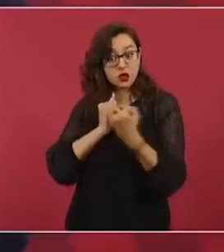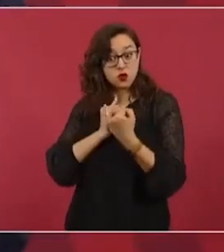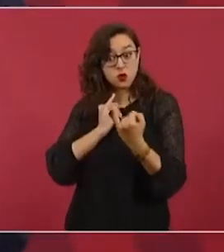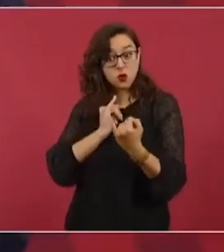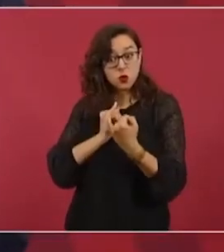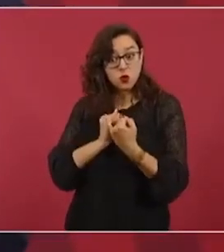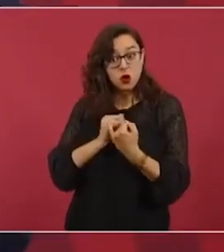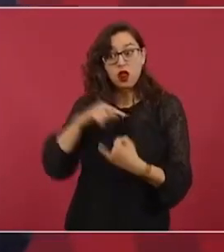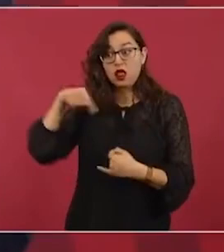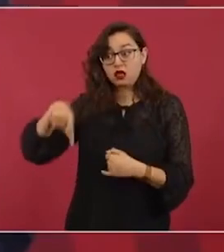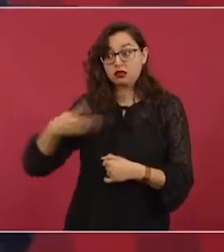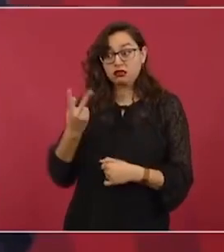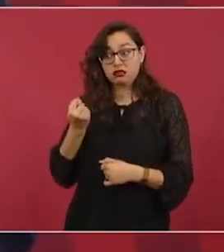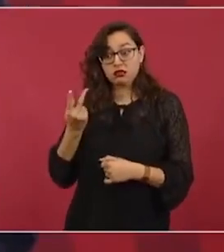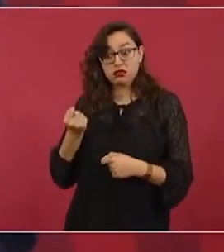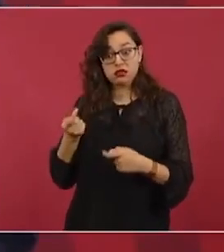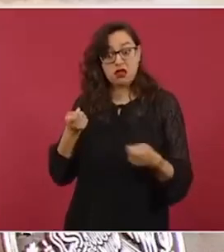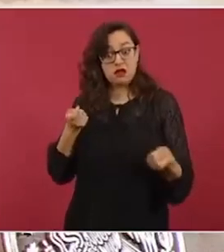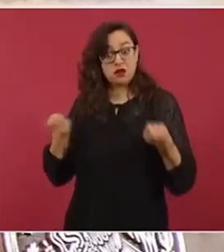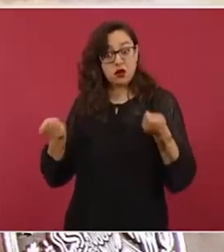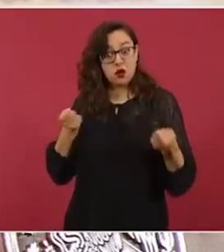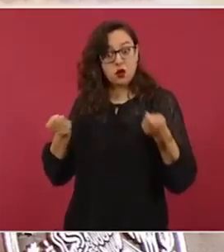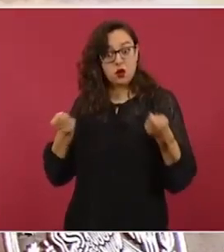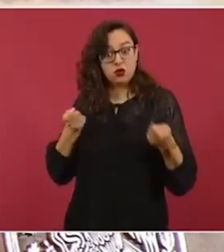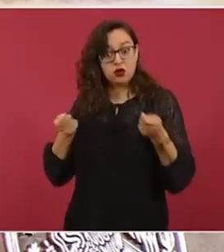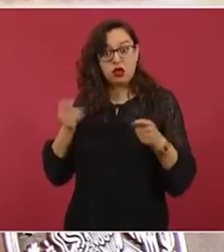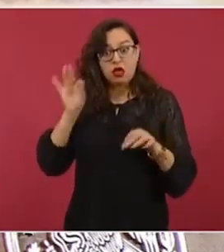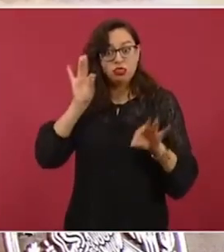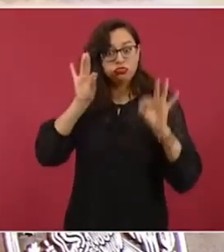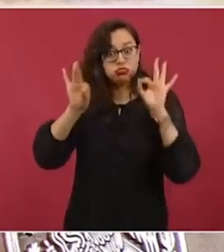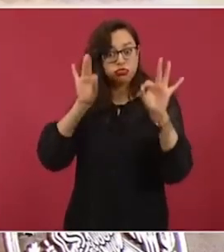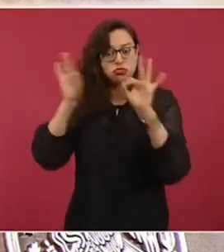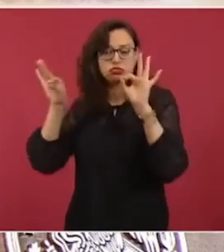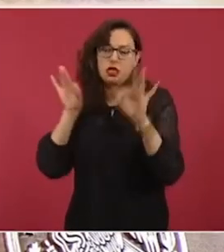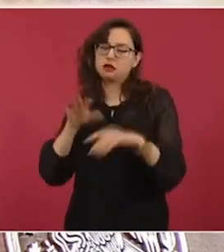de sustituir la voluntad popular. Bueno,